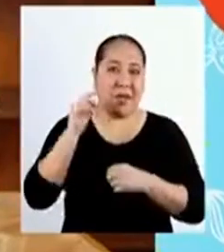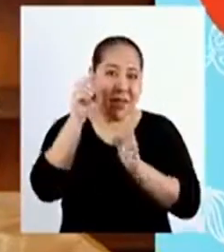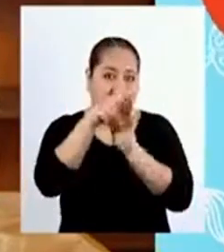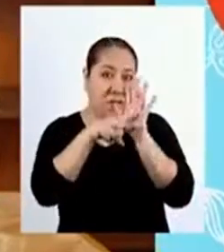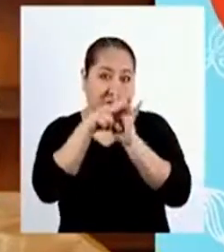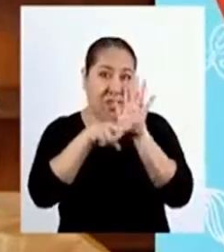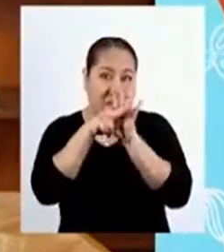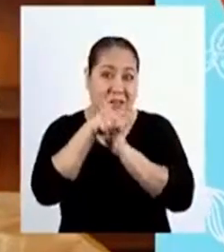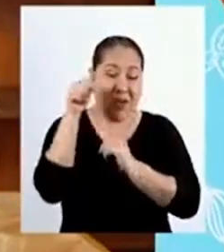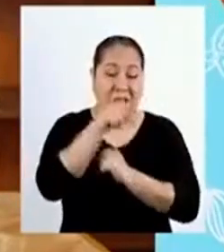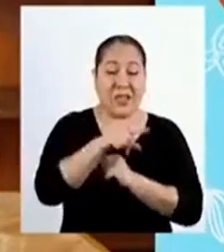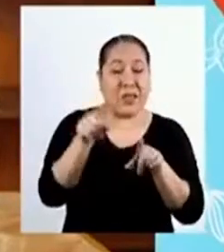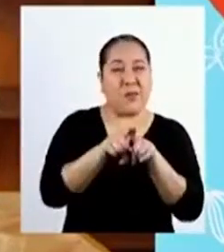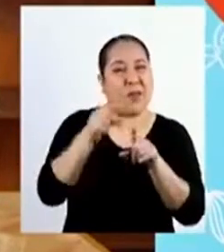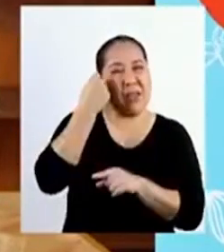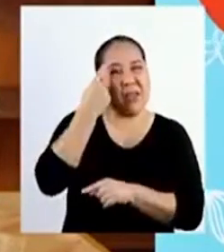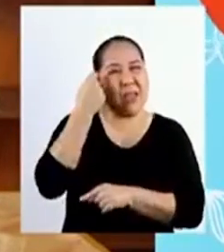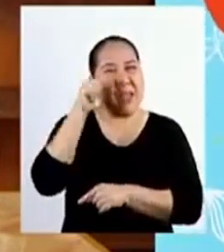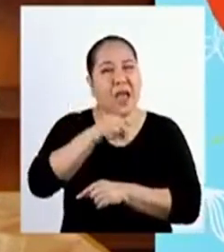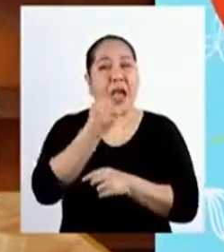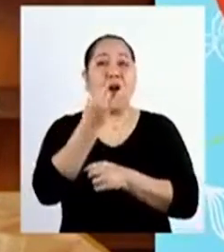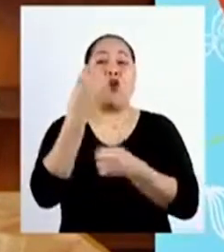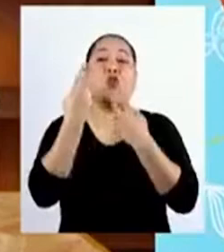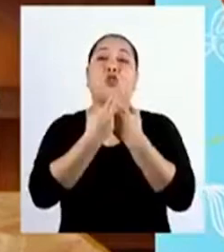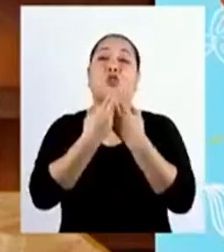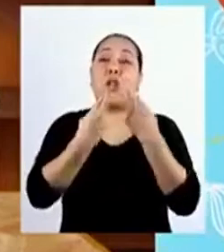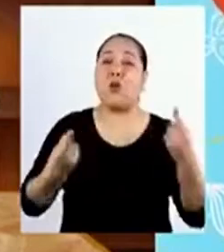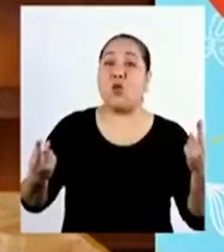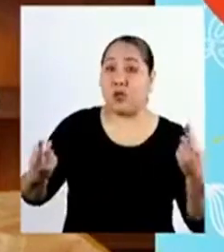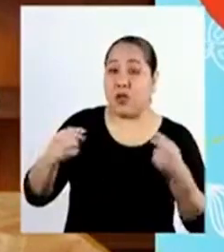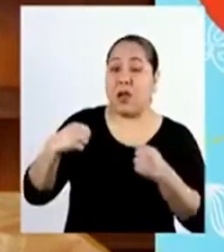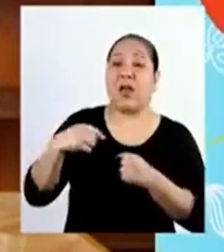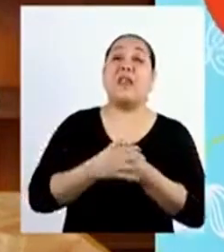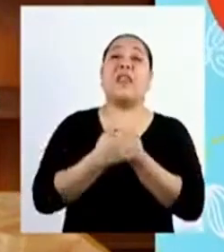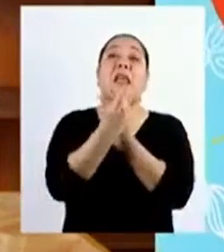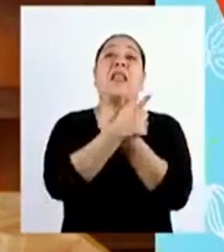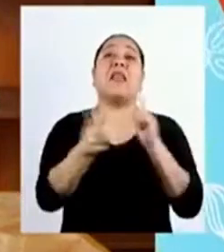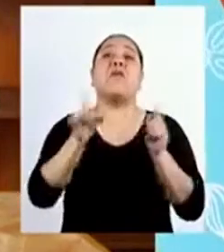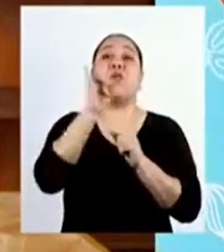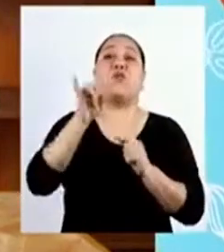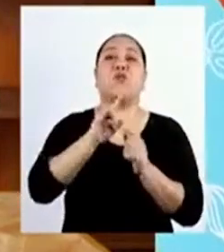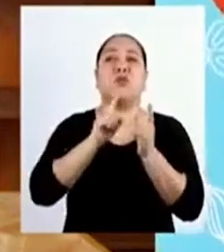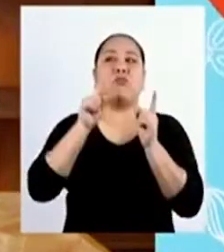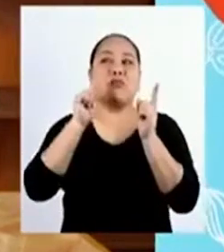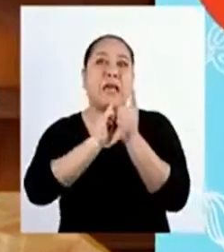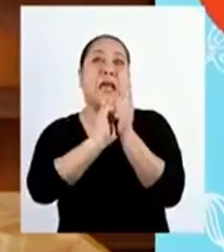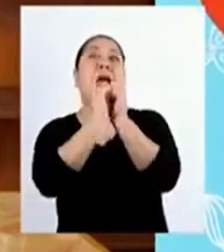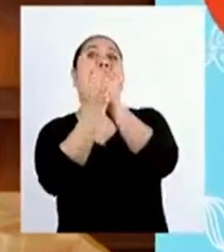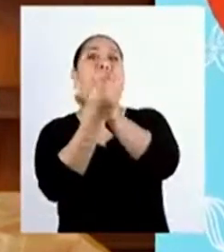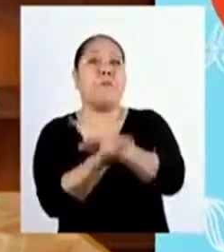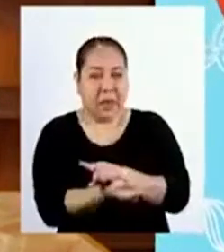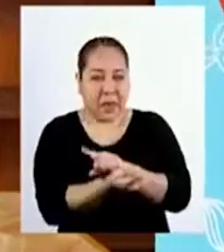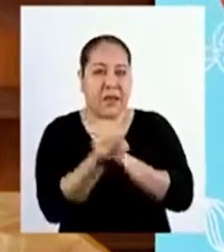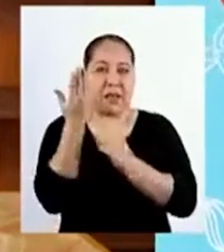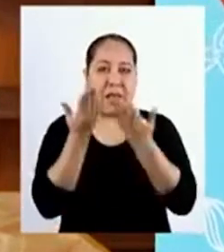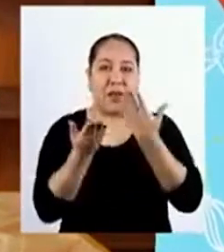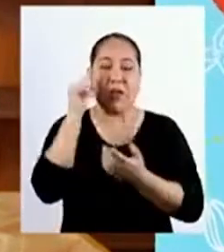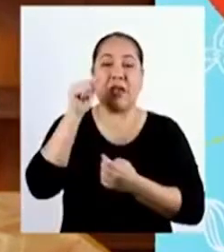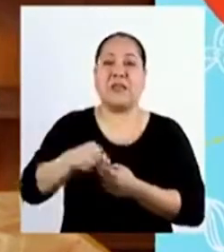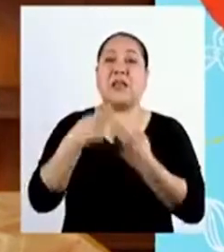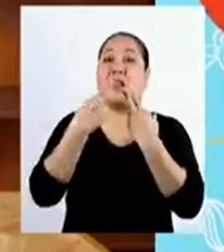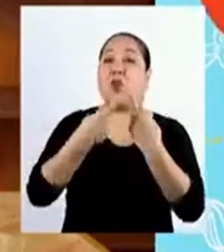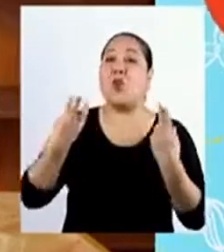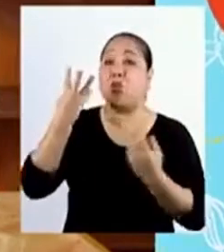también nos permite comprender Que algunos recursos de libre uso Pueden convertirse bajo ciertas circunstancias En